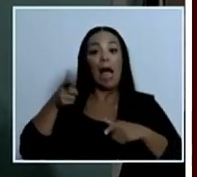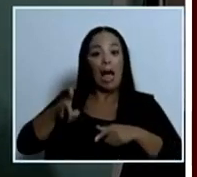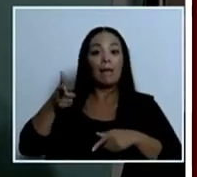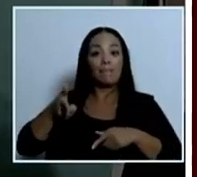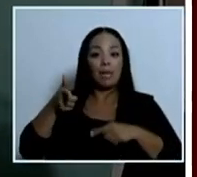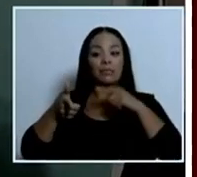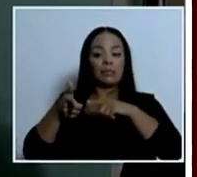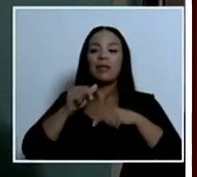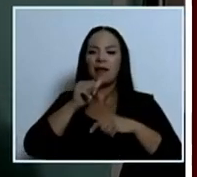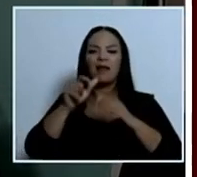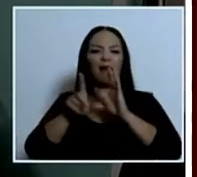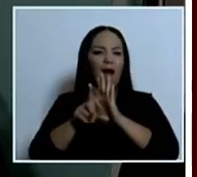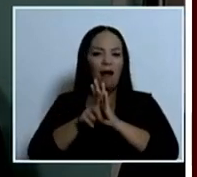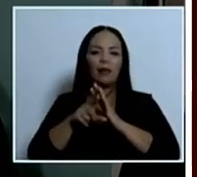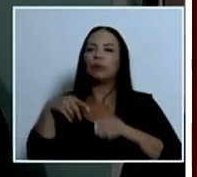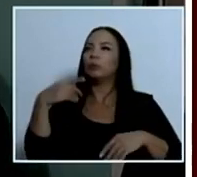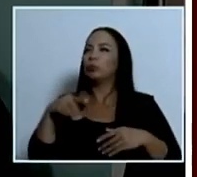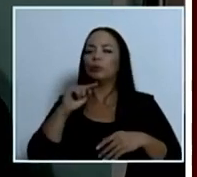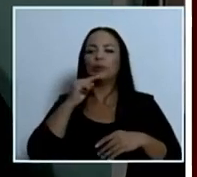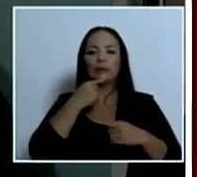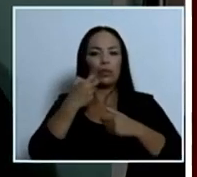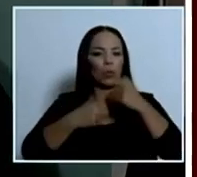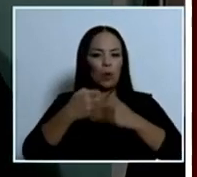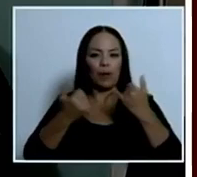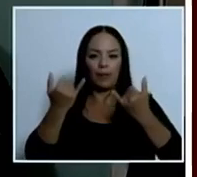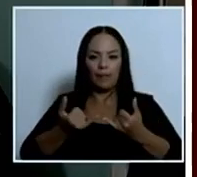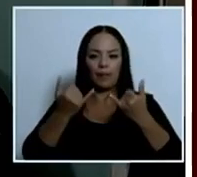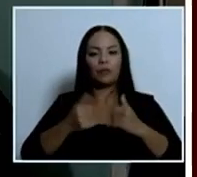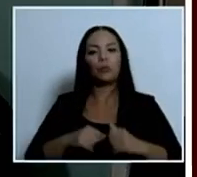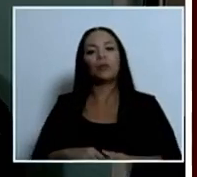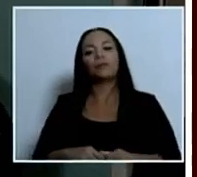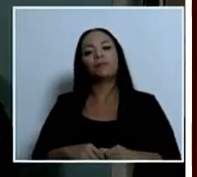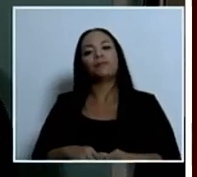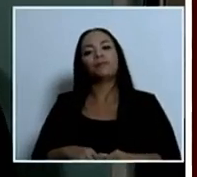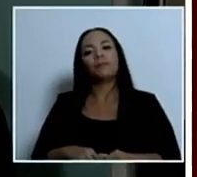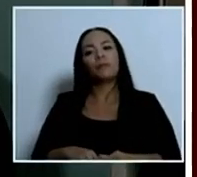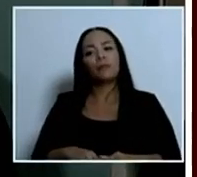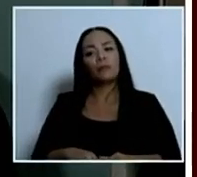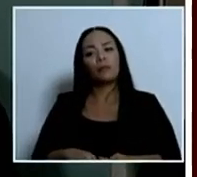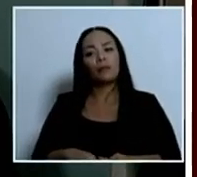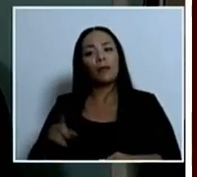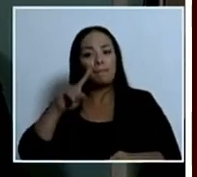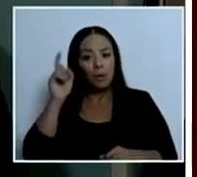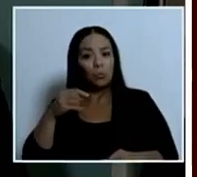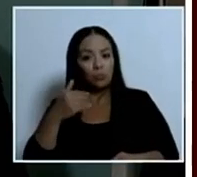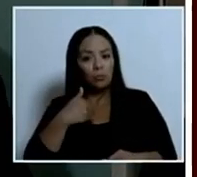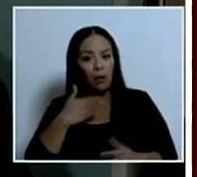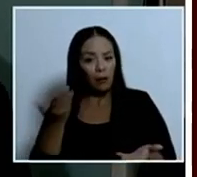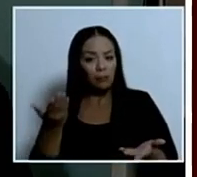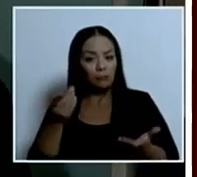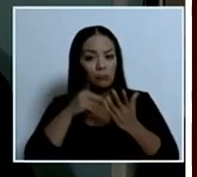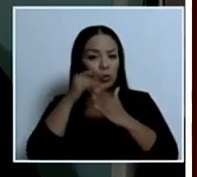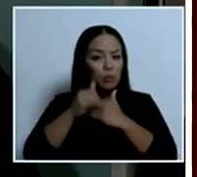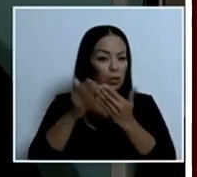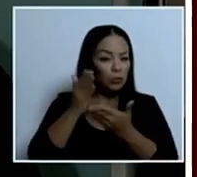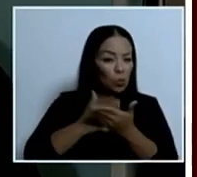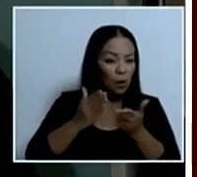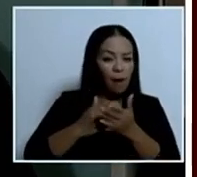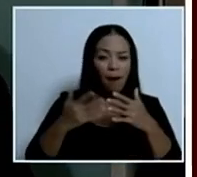problemas que existe en este momento ¿hay algún tipo de proyecto para ya sea endurecer